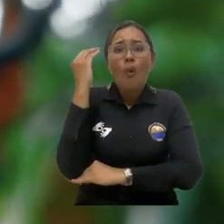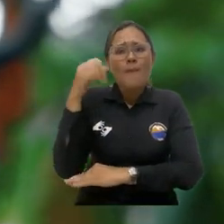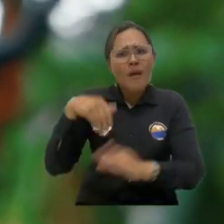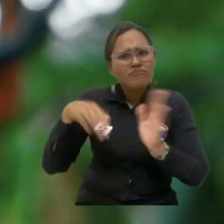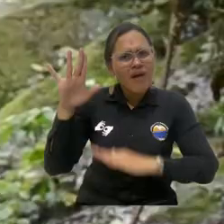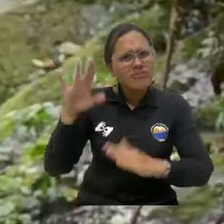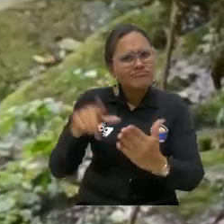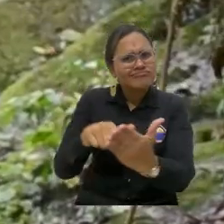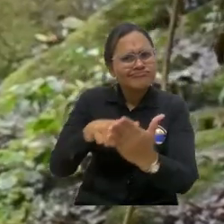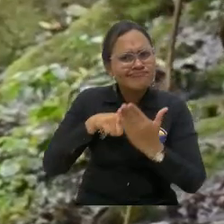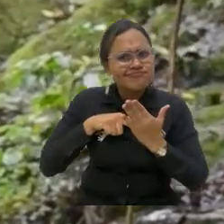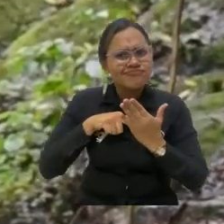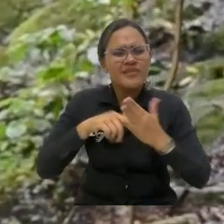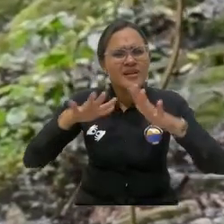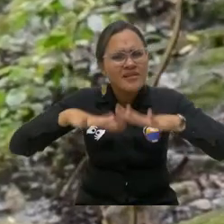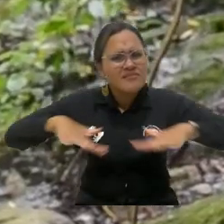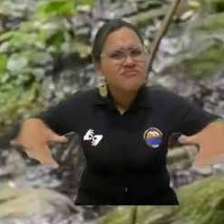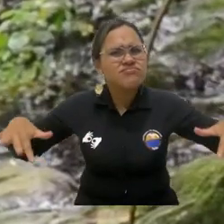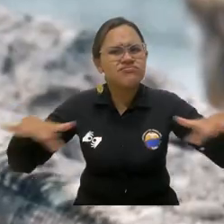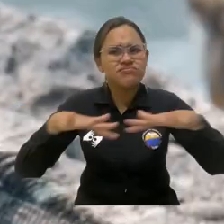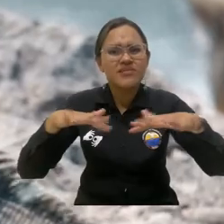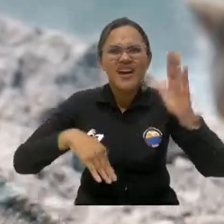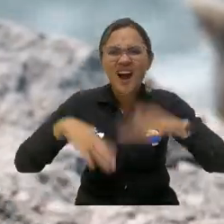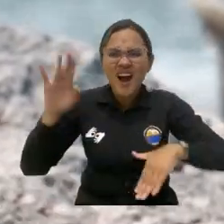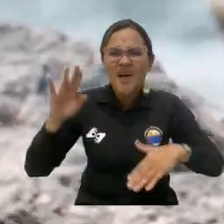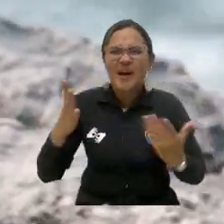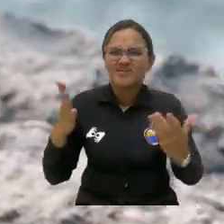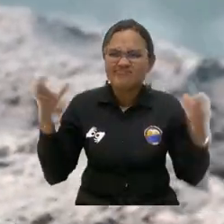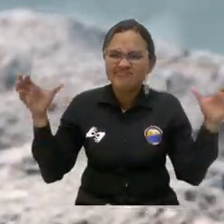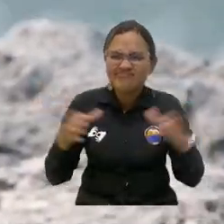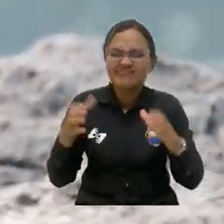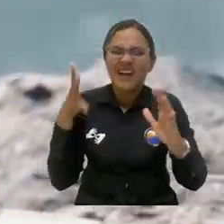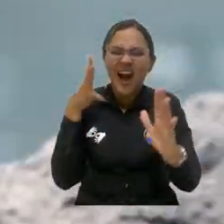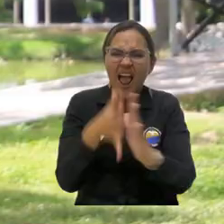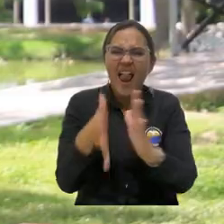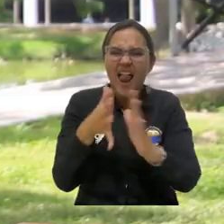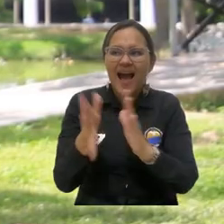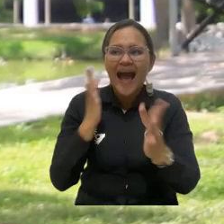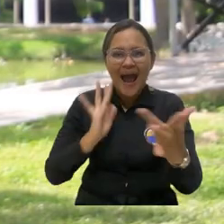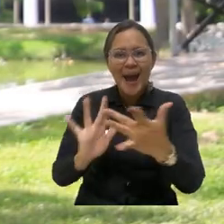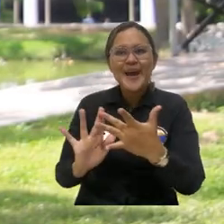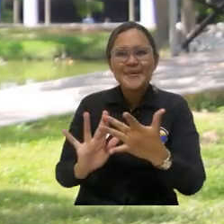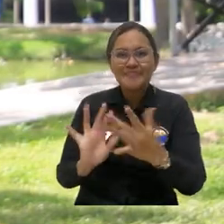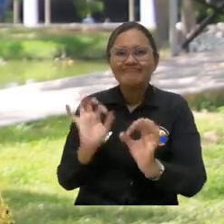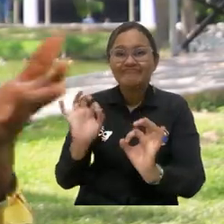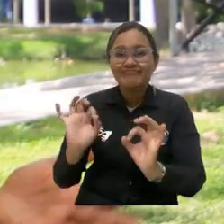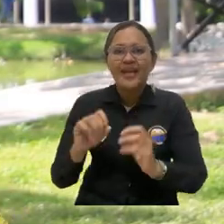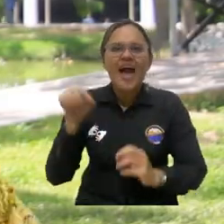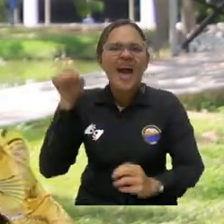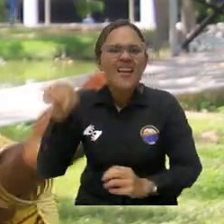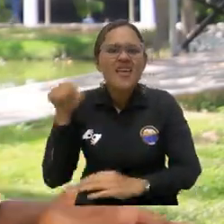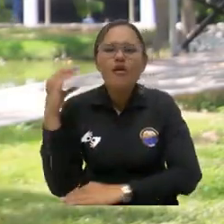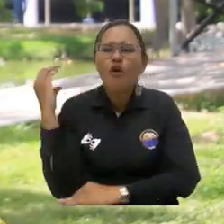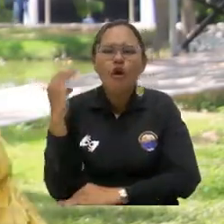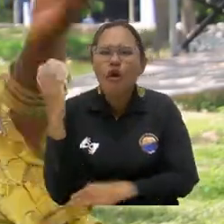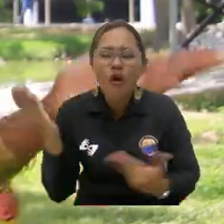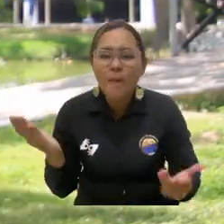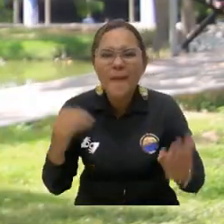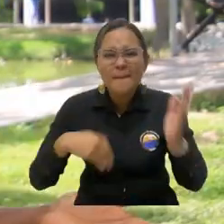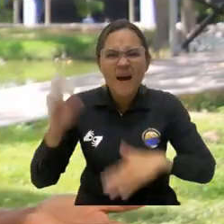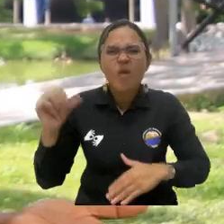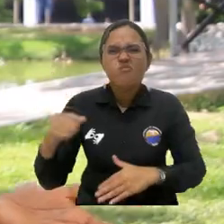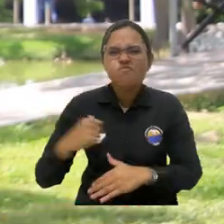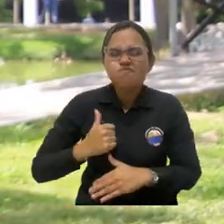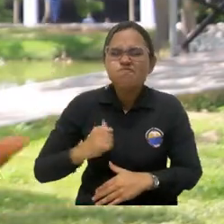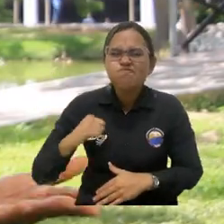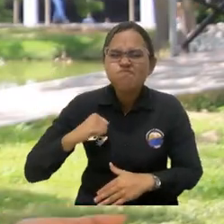que puede proveer ese escenario donde el territorio se ve expresado en el Congreso mismo. Somos portadores de riqueza, de agua, de energía, de